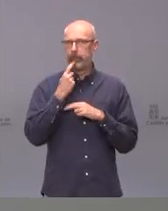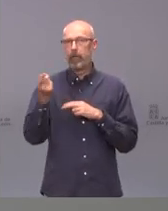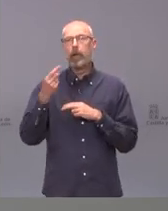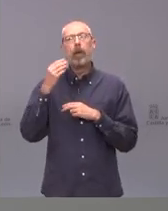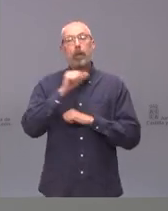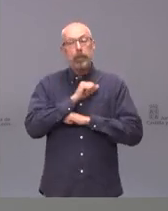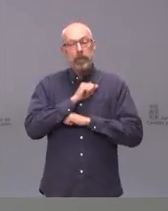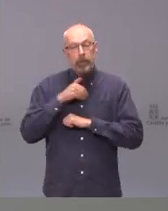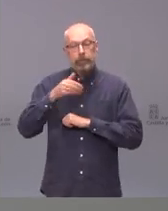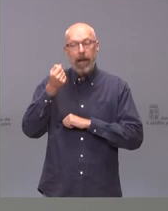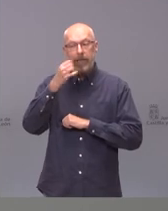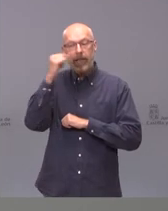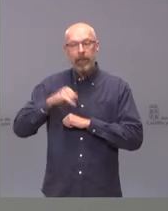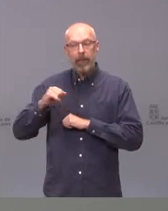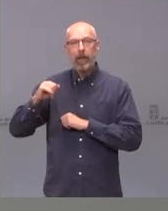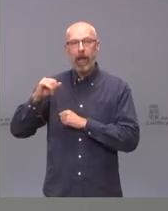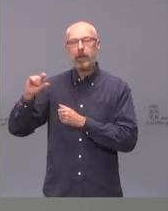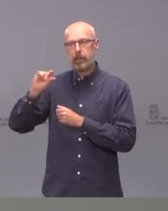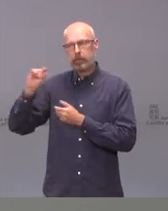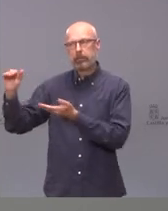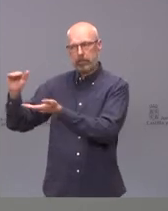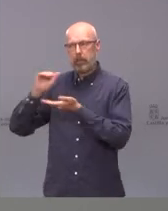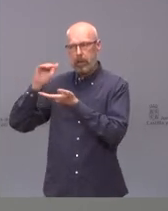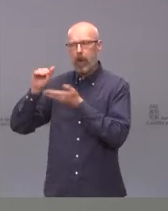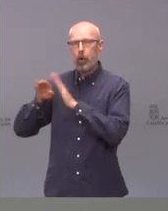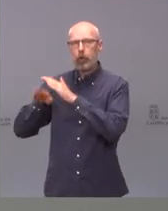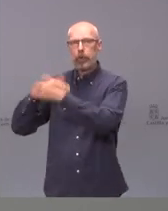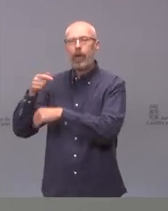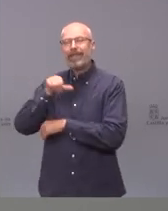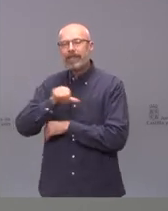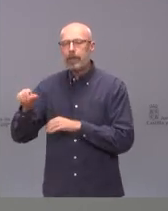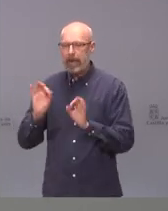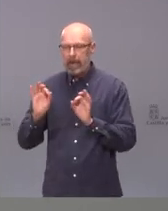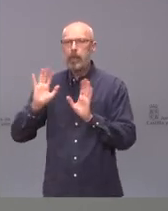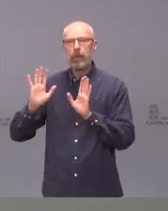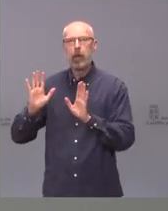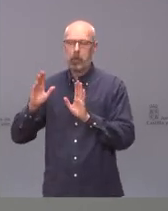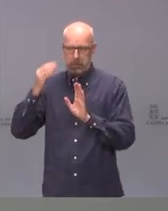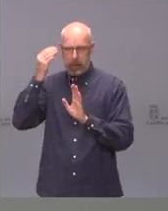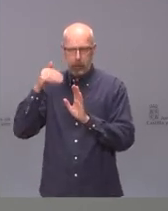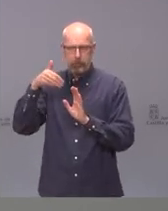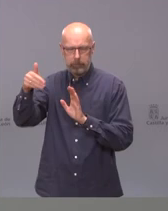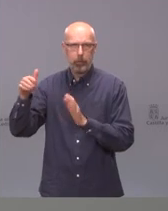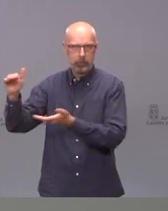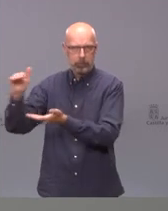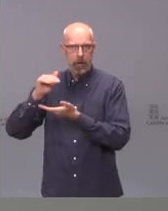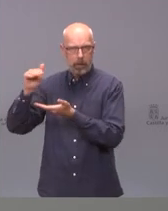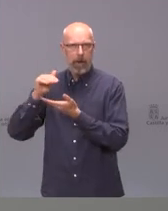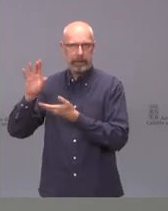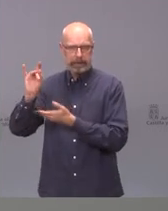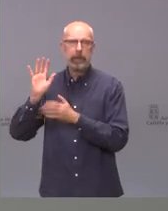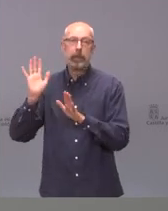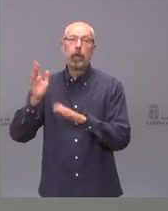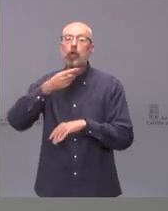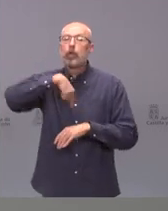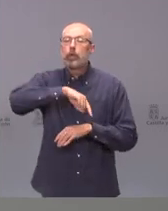vacunas. Es decir, una cosa es que esta semana haya un fallo, pero nosotros seguimos esperando que haya vacunas. Y lo que vamos a seguir